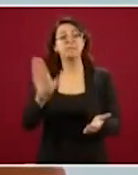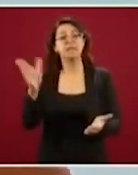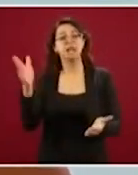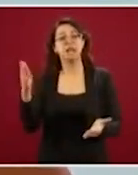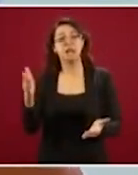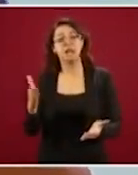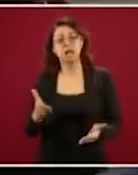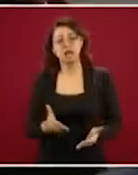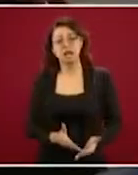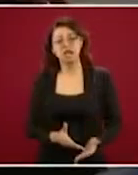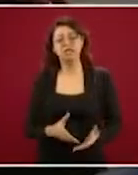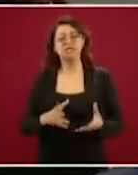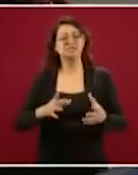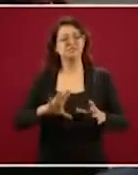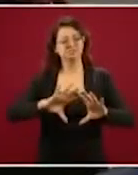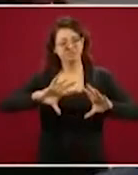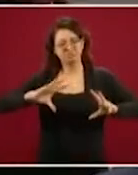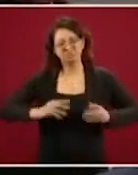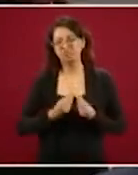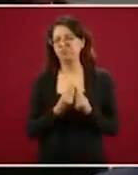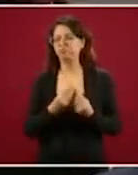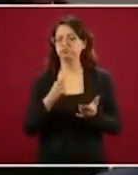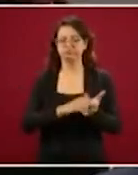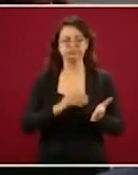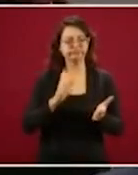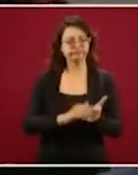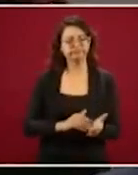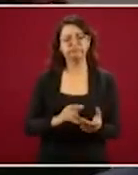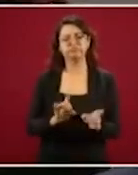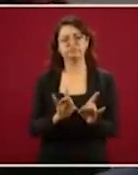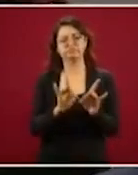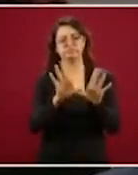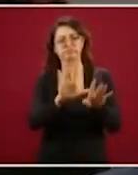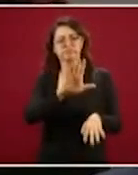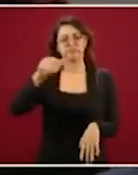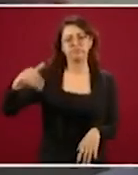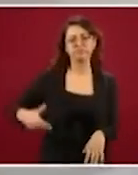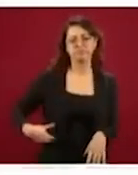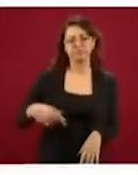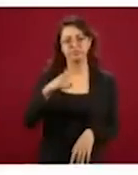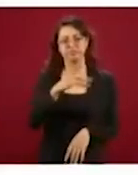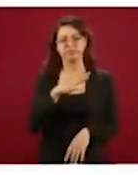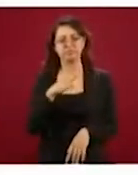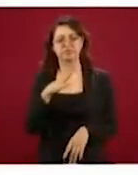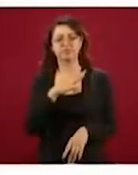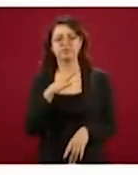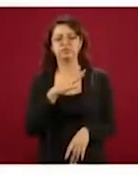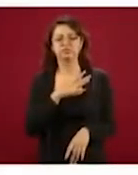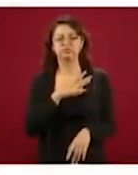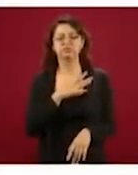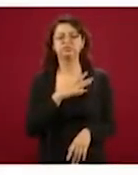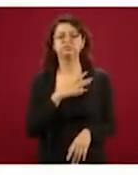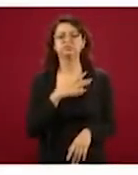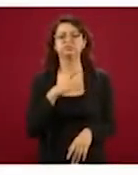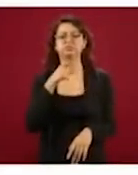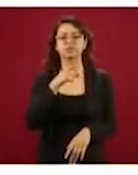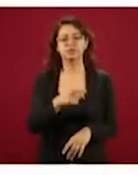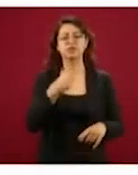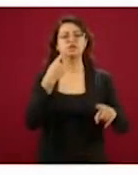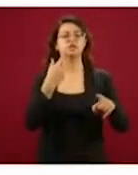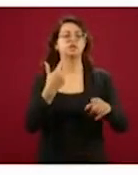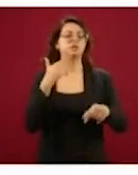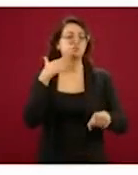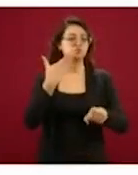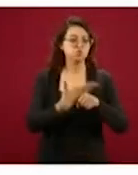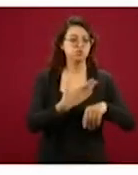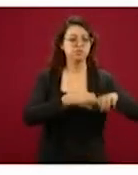toda la documentación disponible sobre el accidente de pasta de Conchos que se encontraba en manos de la empresa,